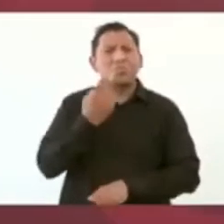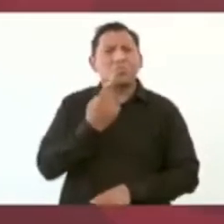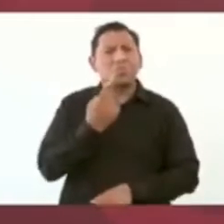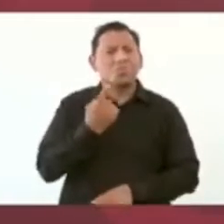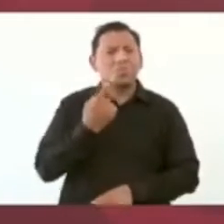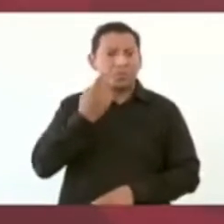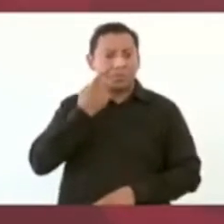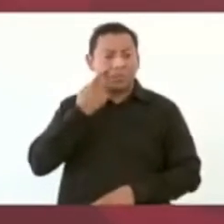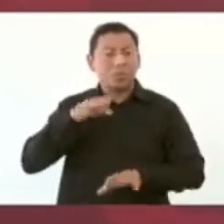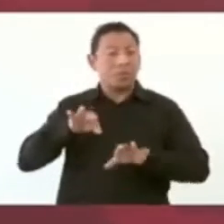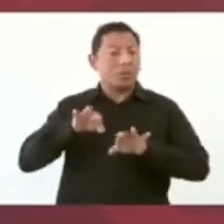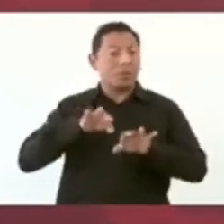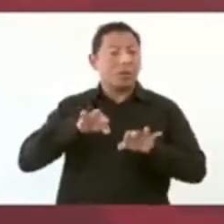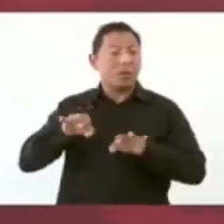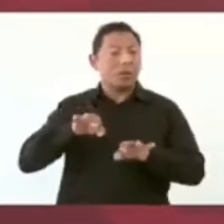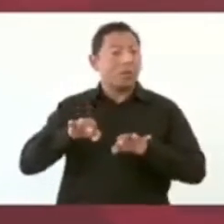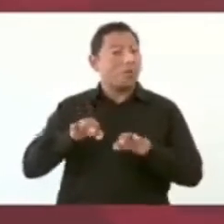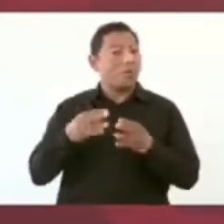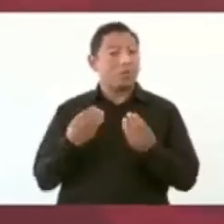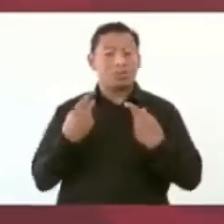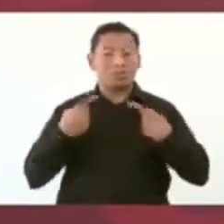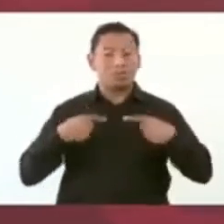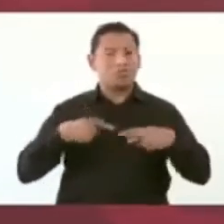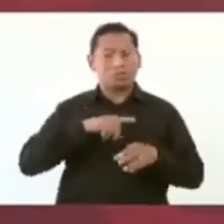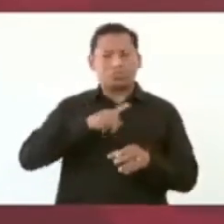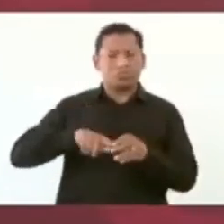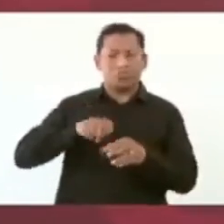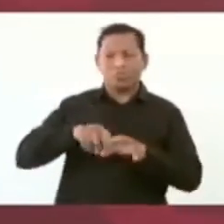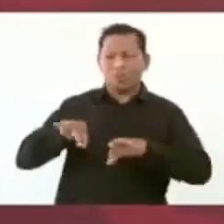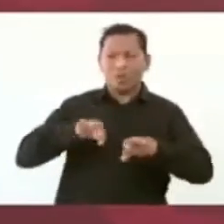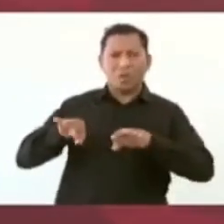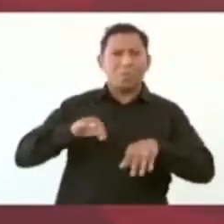da mucho trabajo en poco tiempo, se reactiva la economía.